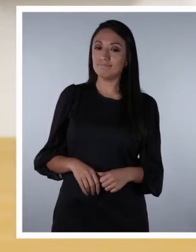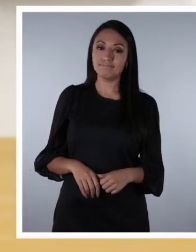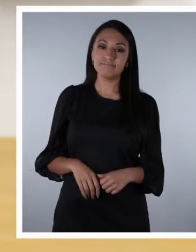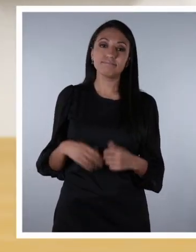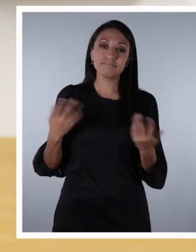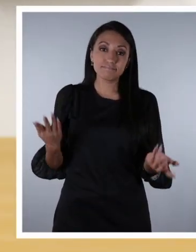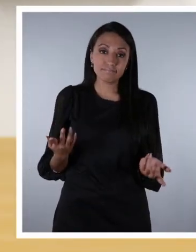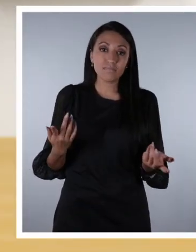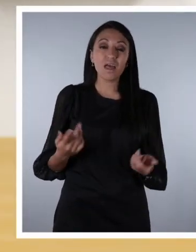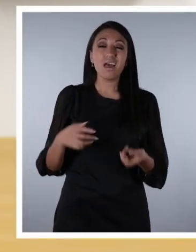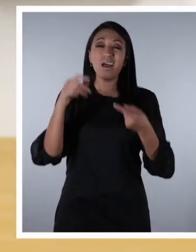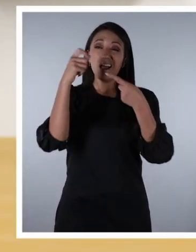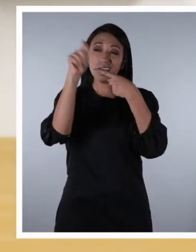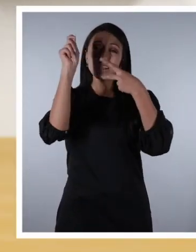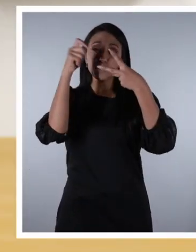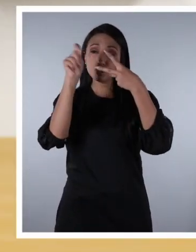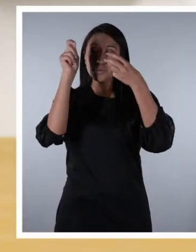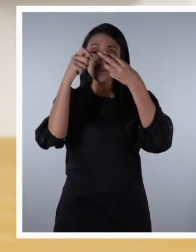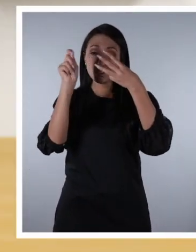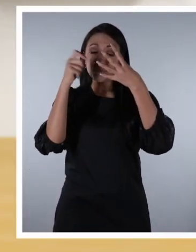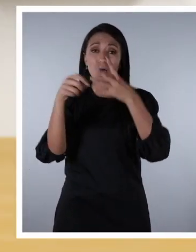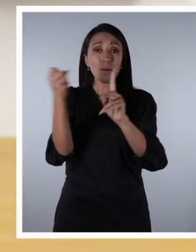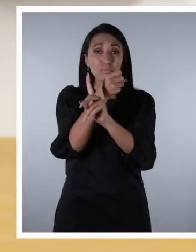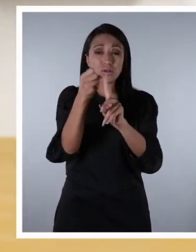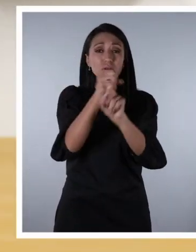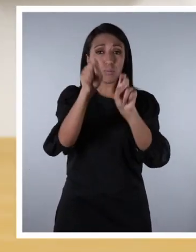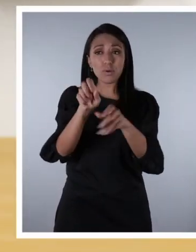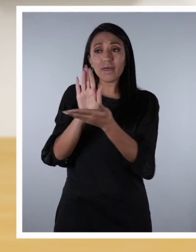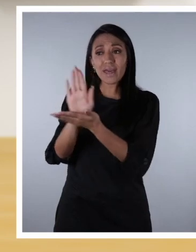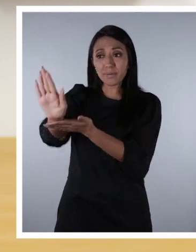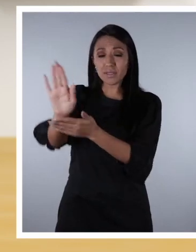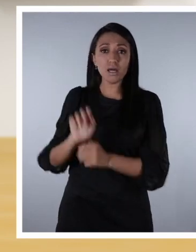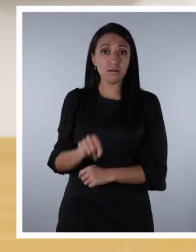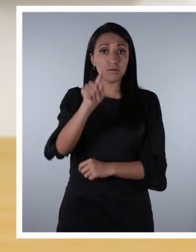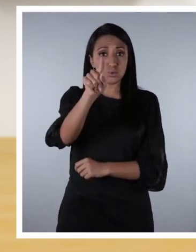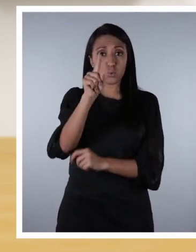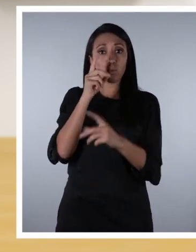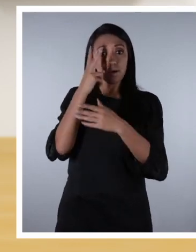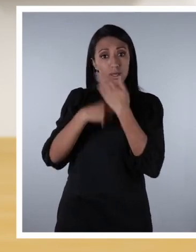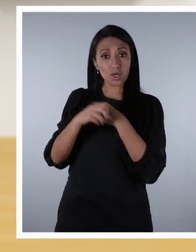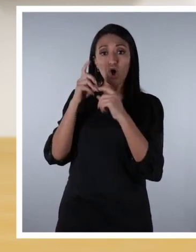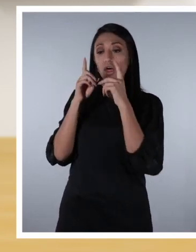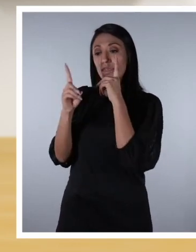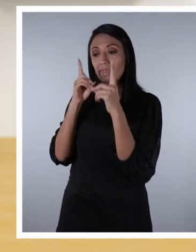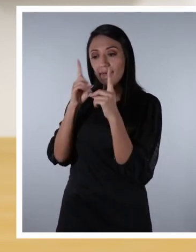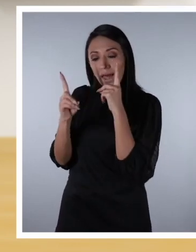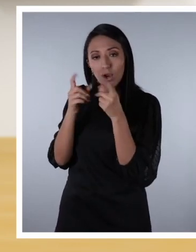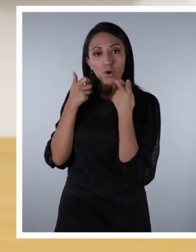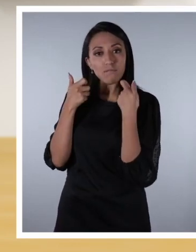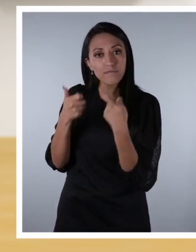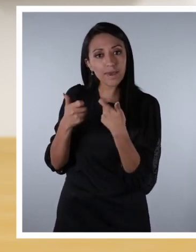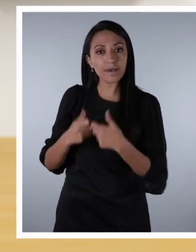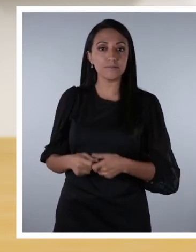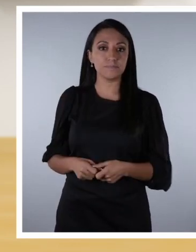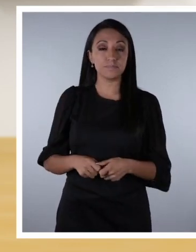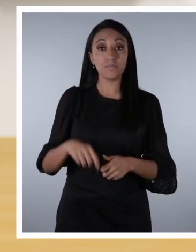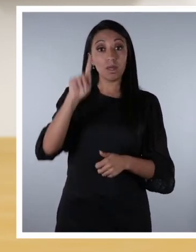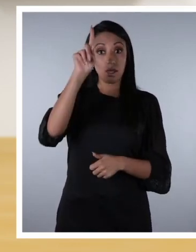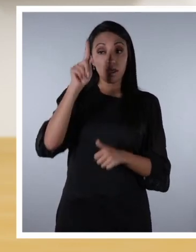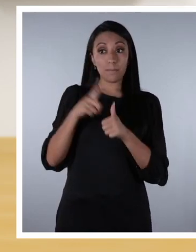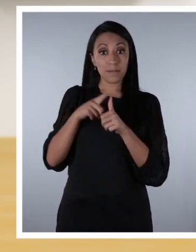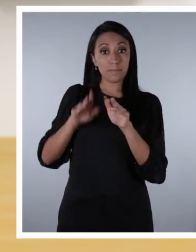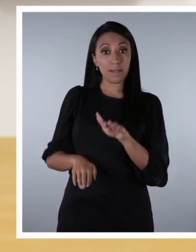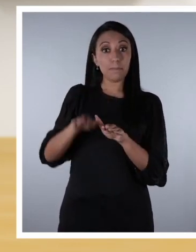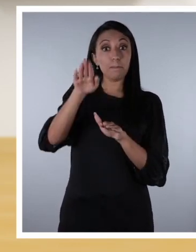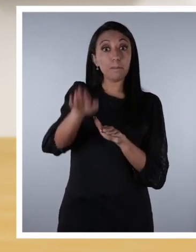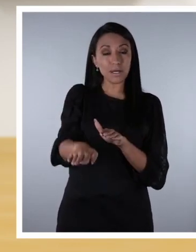Hay tipos de violencia que pueden ser evitados mediante un buen diálogo con nuestros hijos e hijas. El primer paso